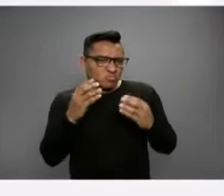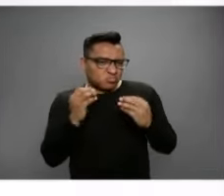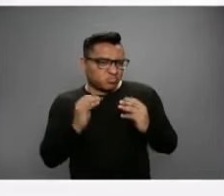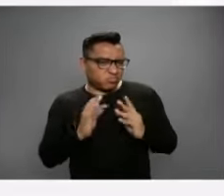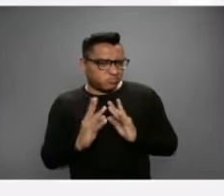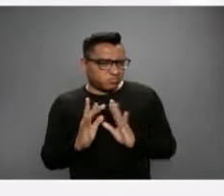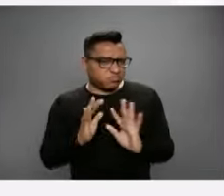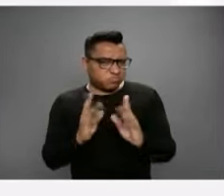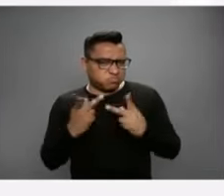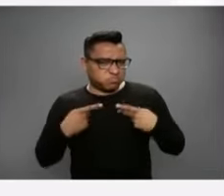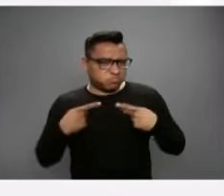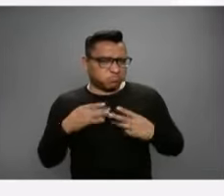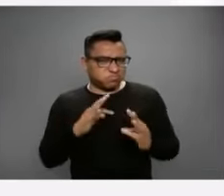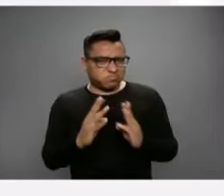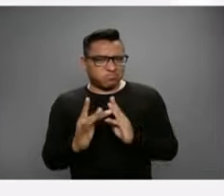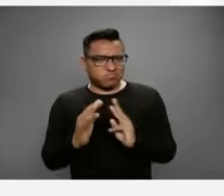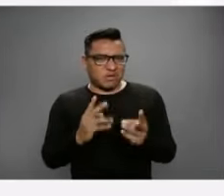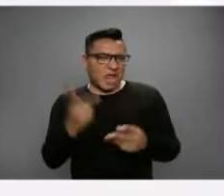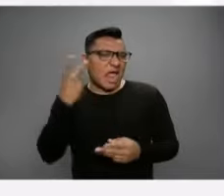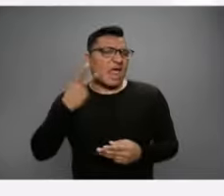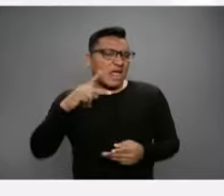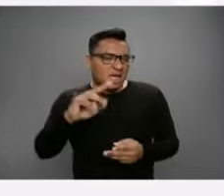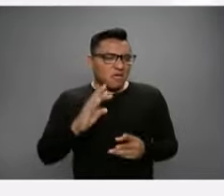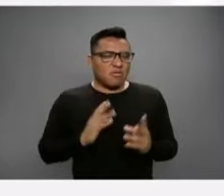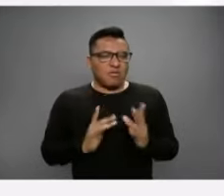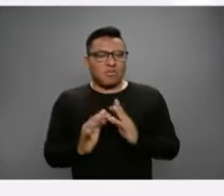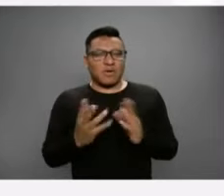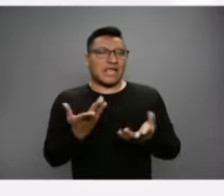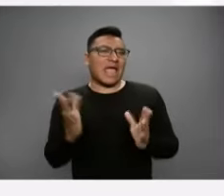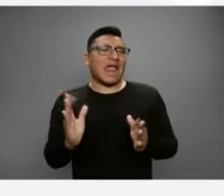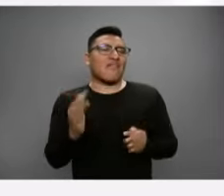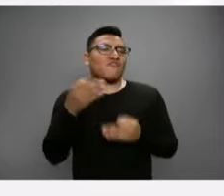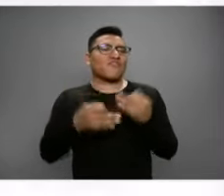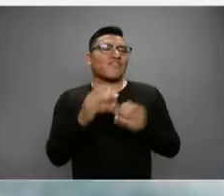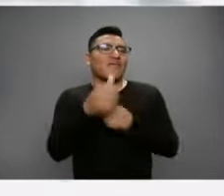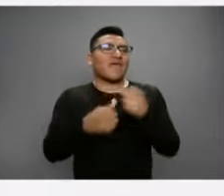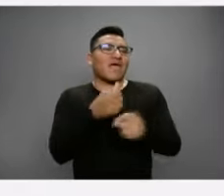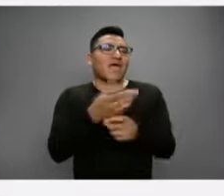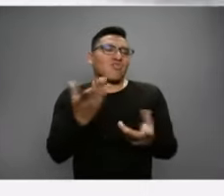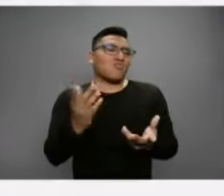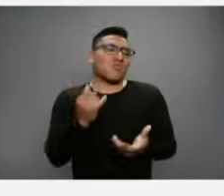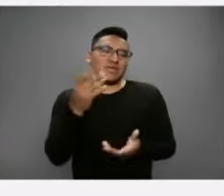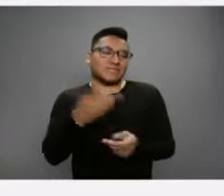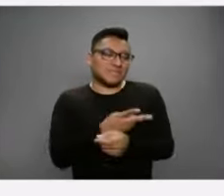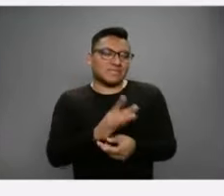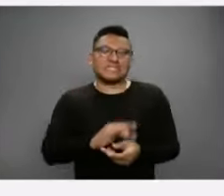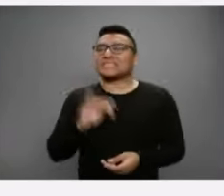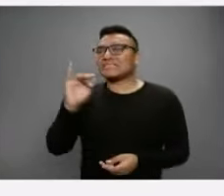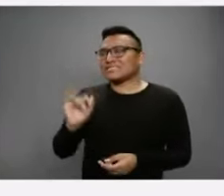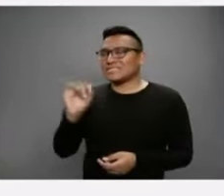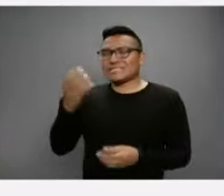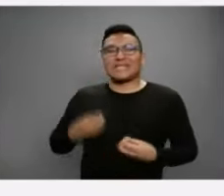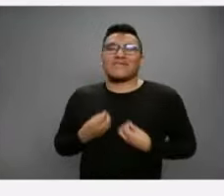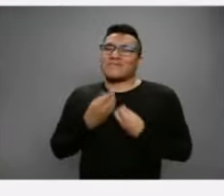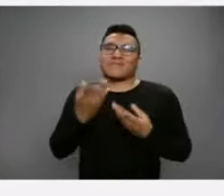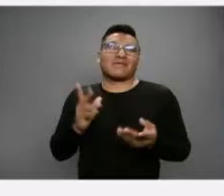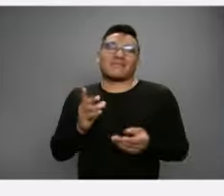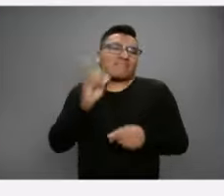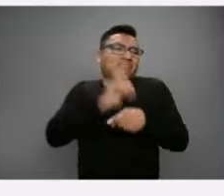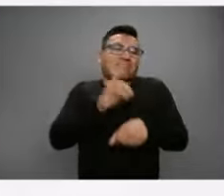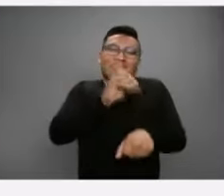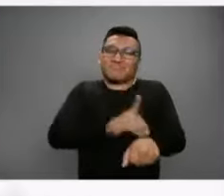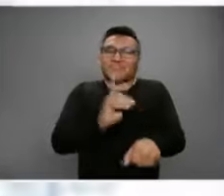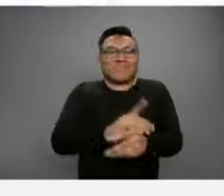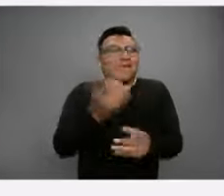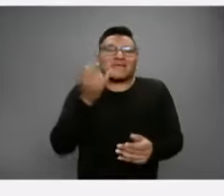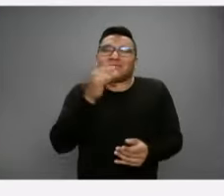iban a viajar, porque era casi el fin de año. Es la vida cotidiana, ¿no? Era el fin de año